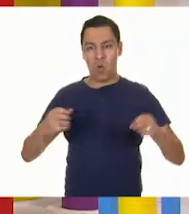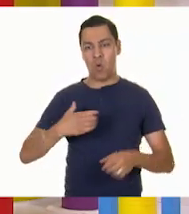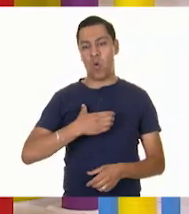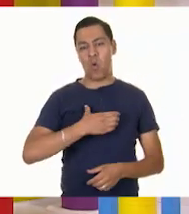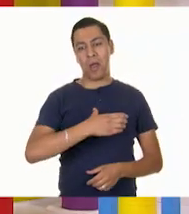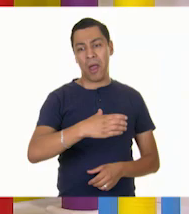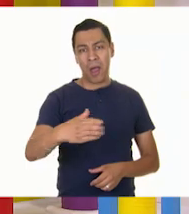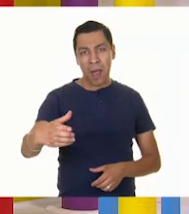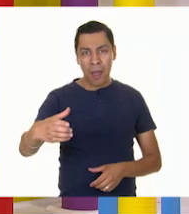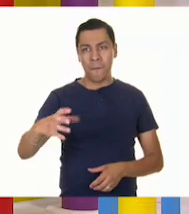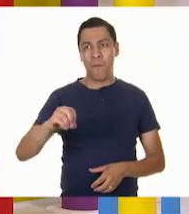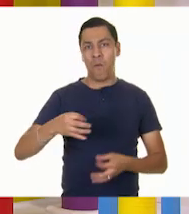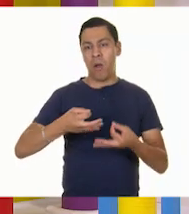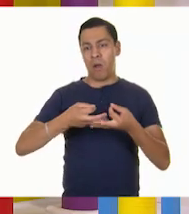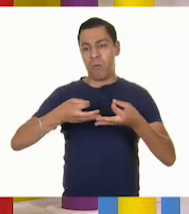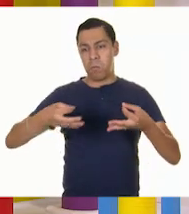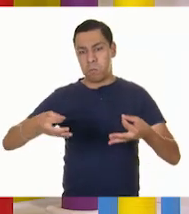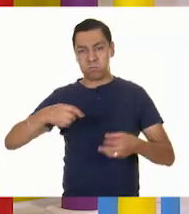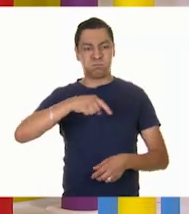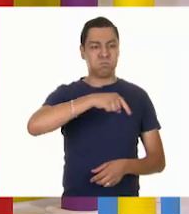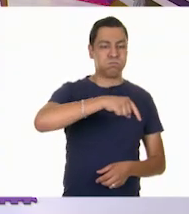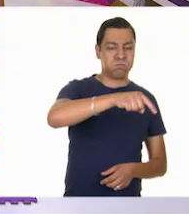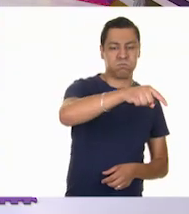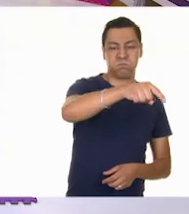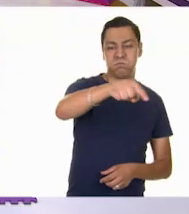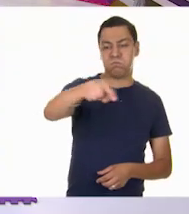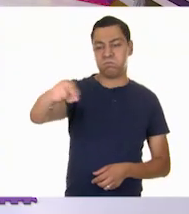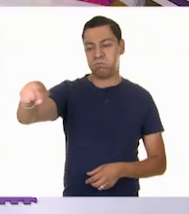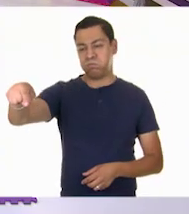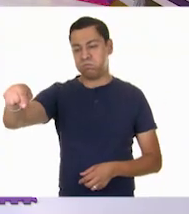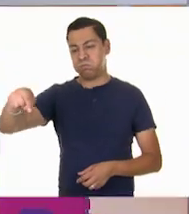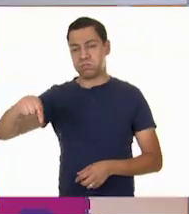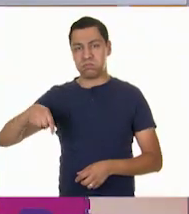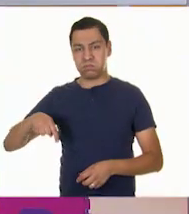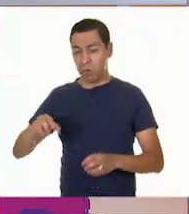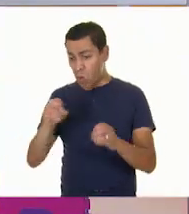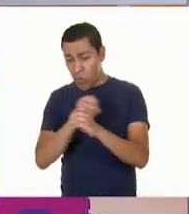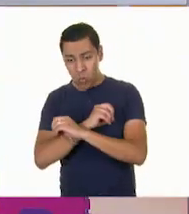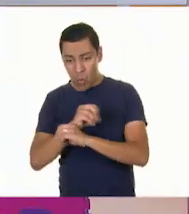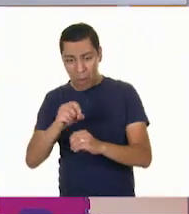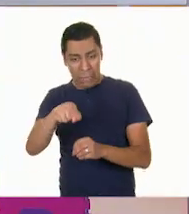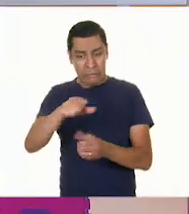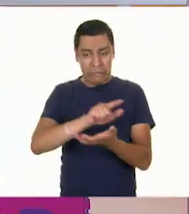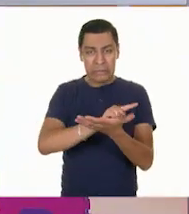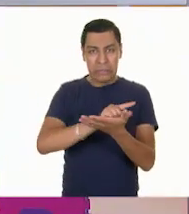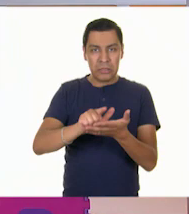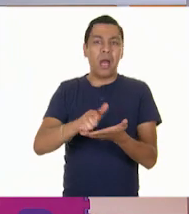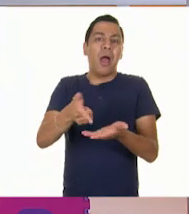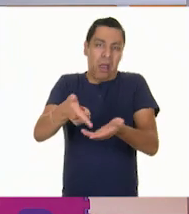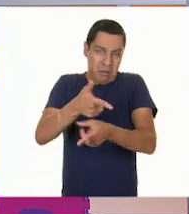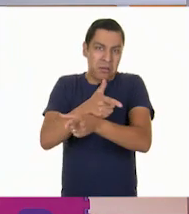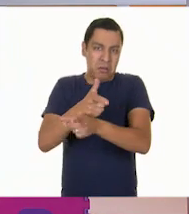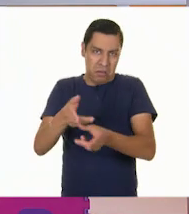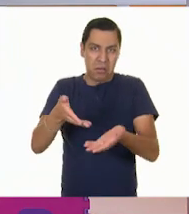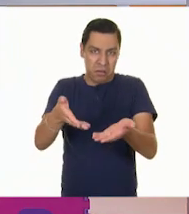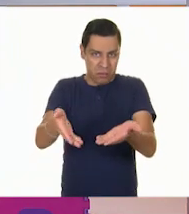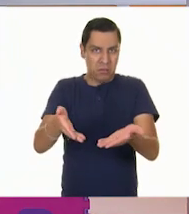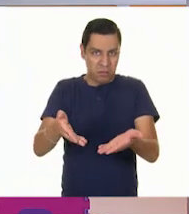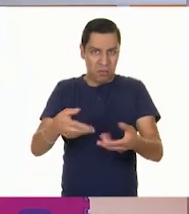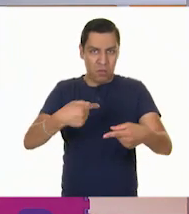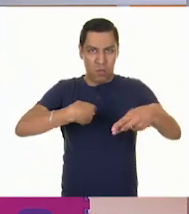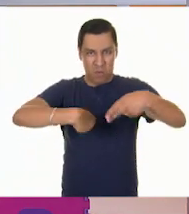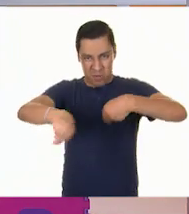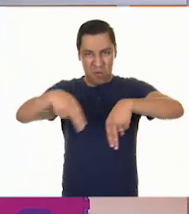que está por la casa de uno de mis primos. Exacto, Pepe. Precisamente, niñas y niños, tenemos que pensar en el espacio. Pepe,